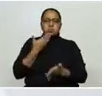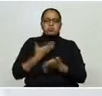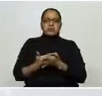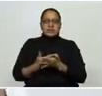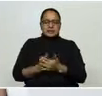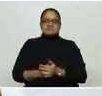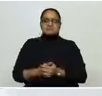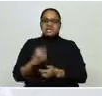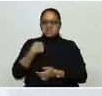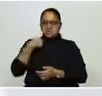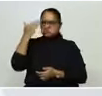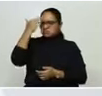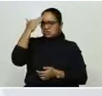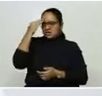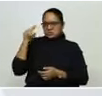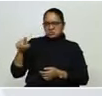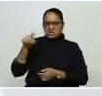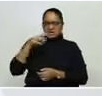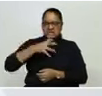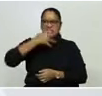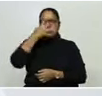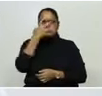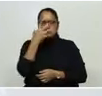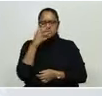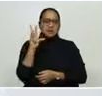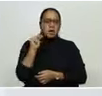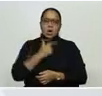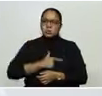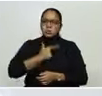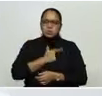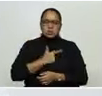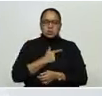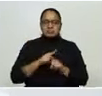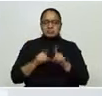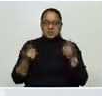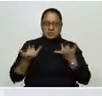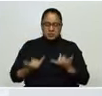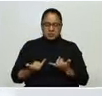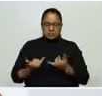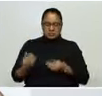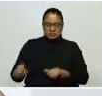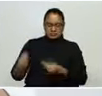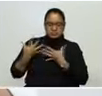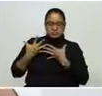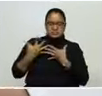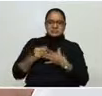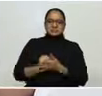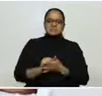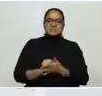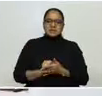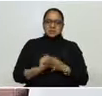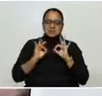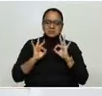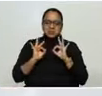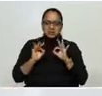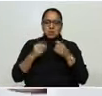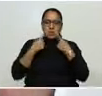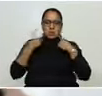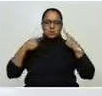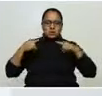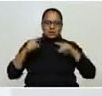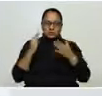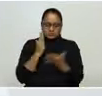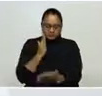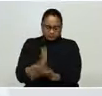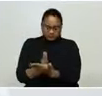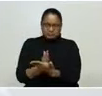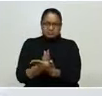que nos criticaron y sé que a algunos de ustedes no les gustó, pero hoy nos están indicando que logramos contener en alguna